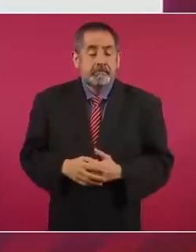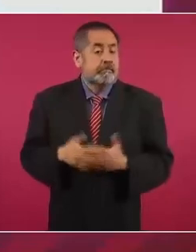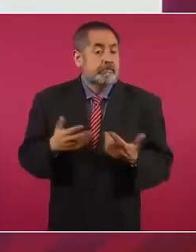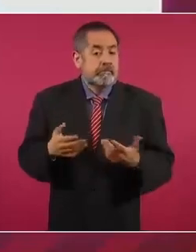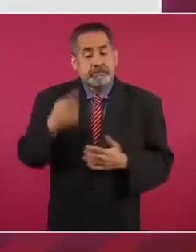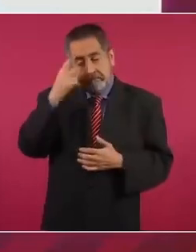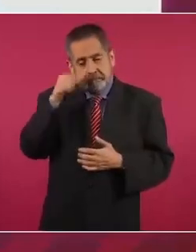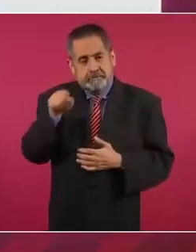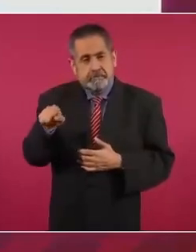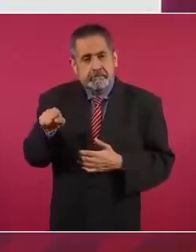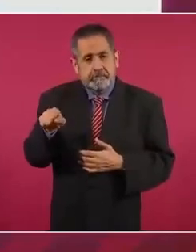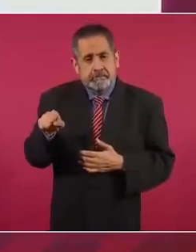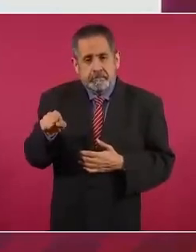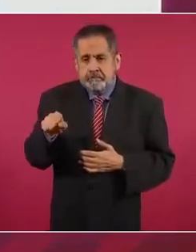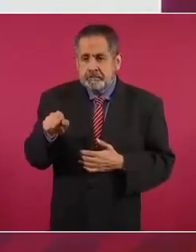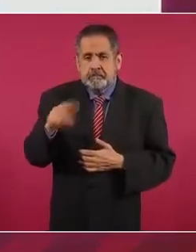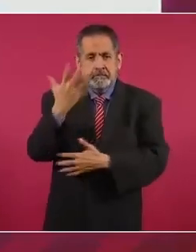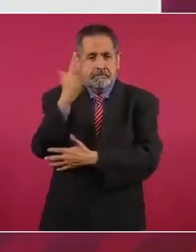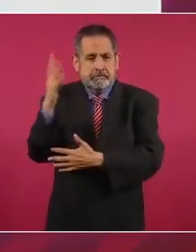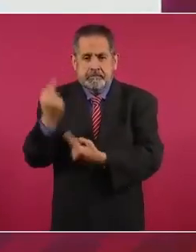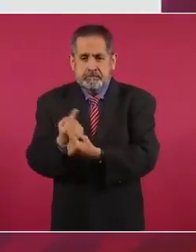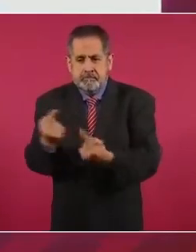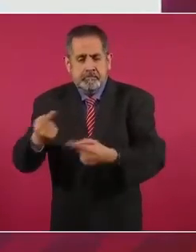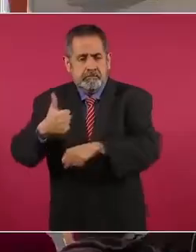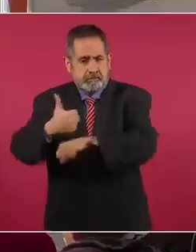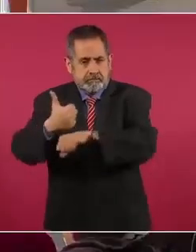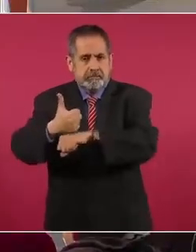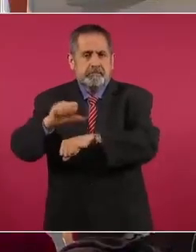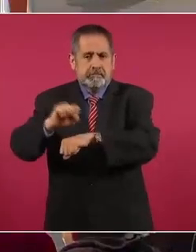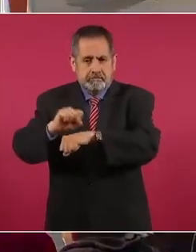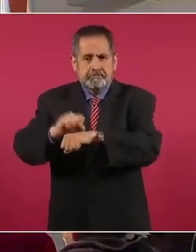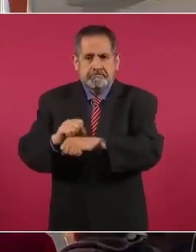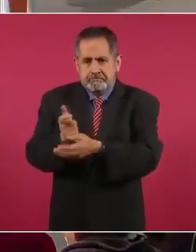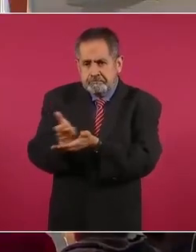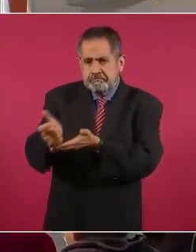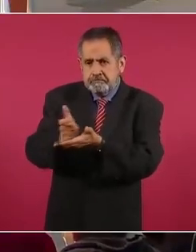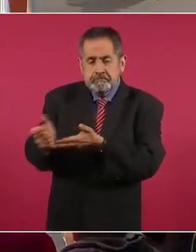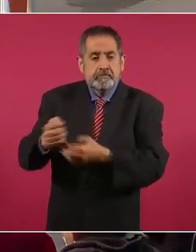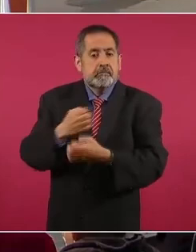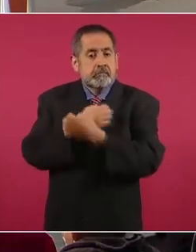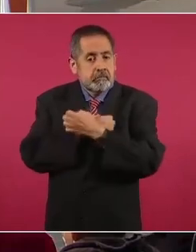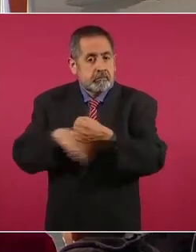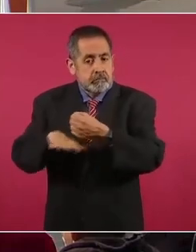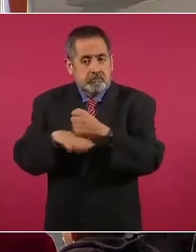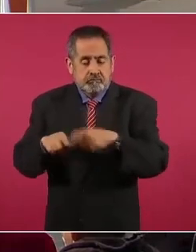para preescolar, primaria y secundaria, que es educación básica.